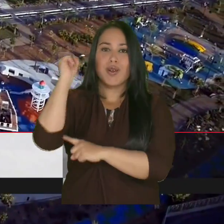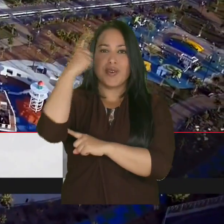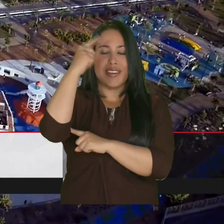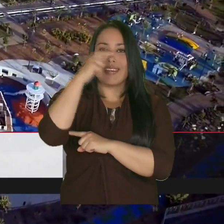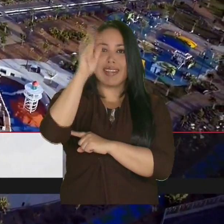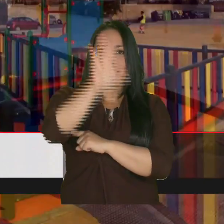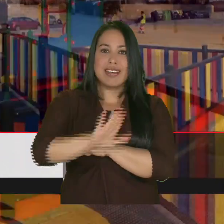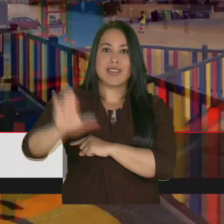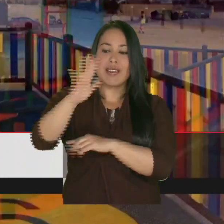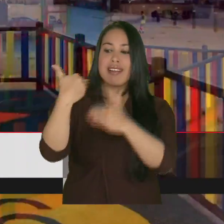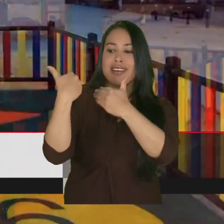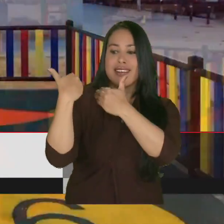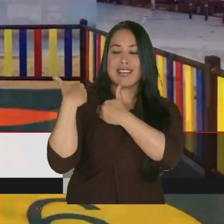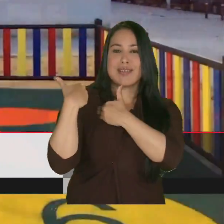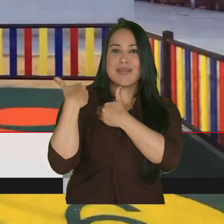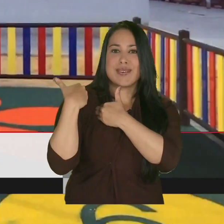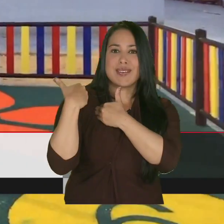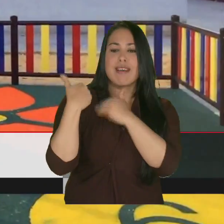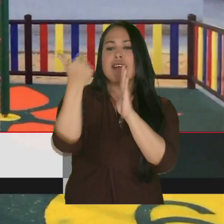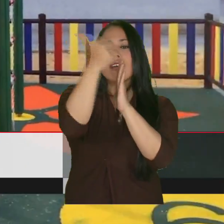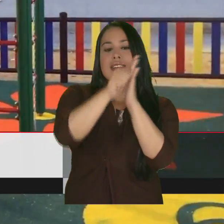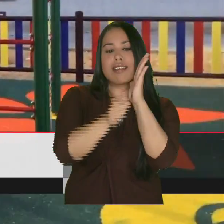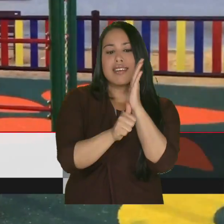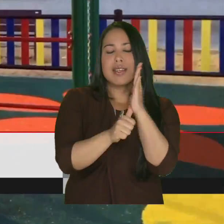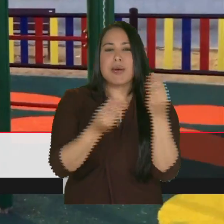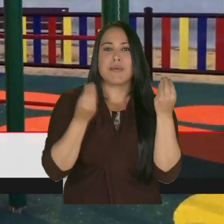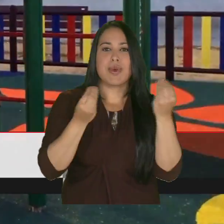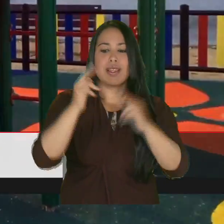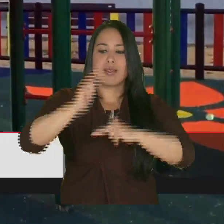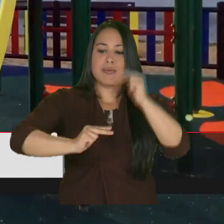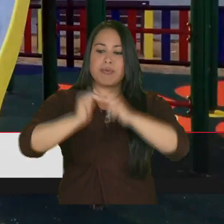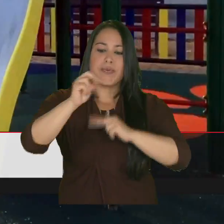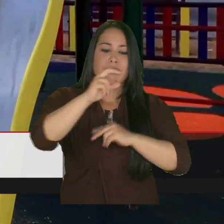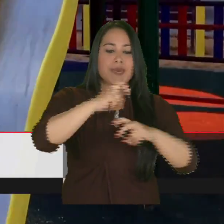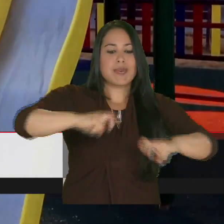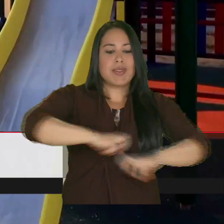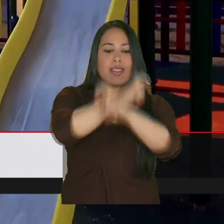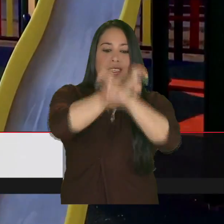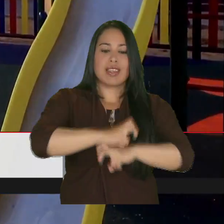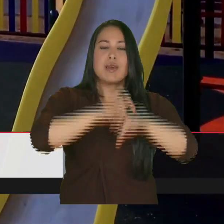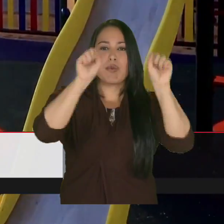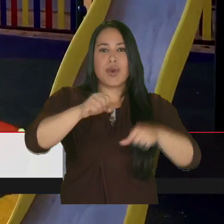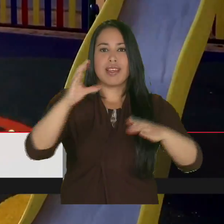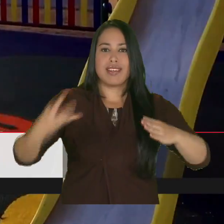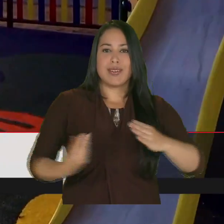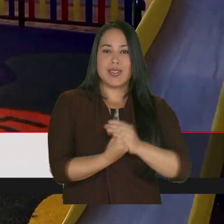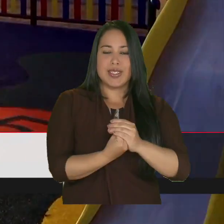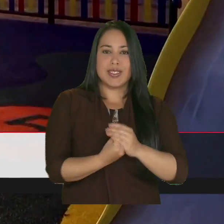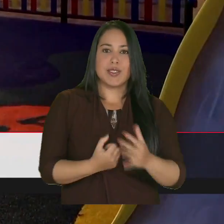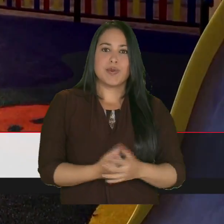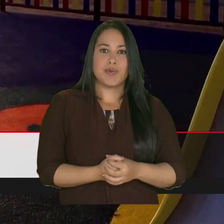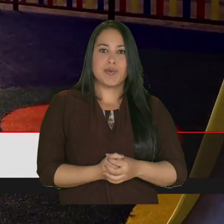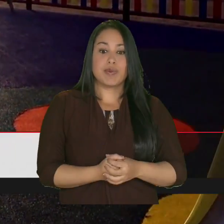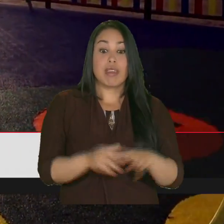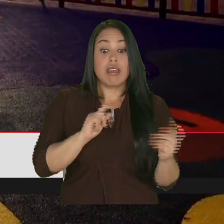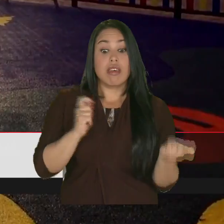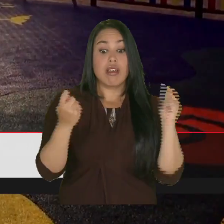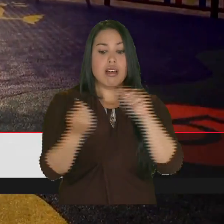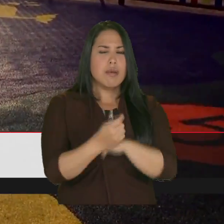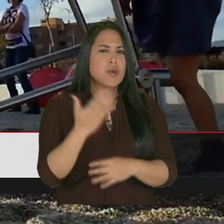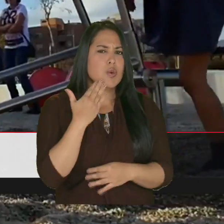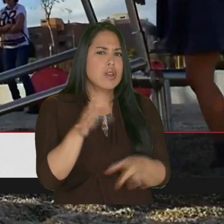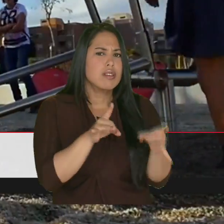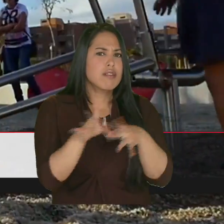y de ser aprobado, será el Gobierno Nacional el encargado de establecer las condiciones que deben cumplir los parques para convertirse en lugares